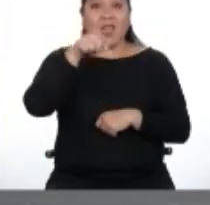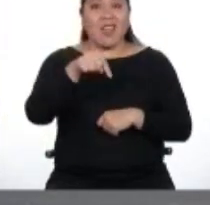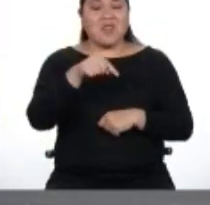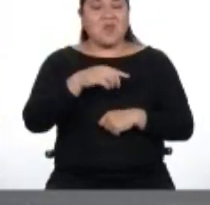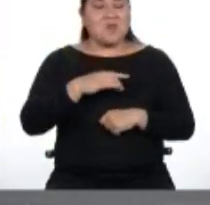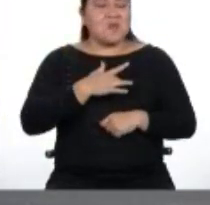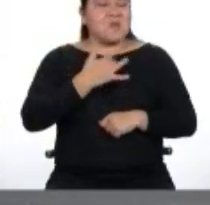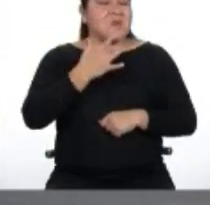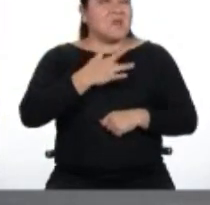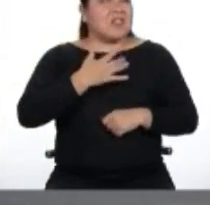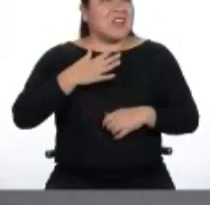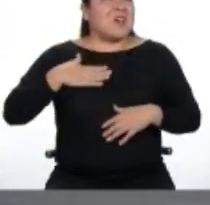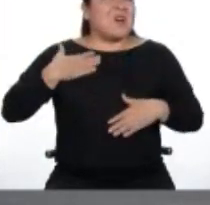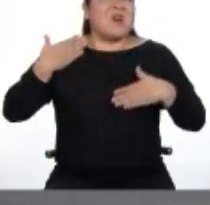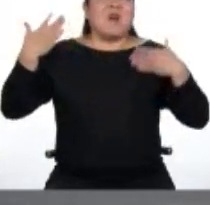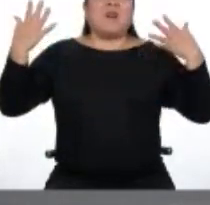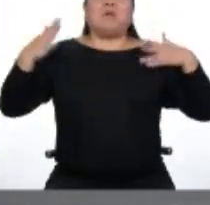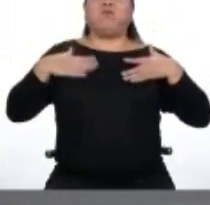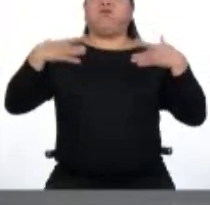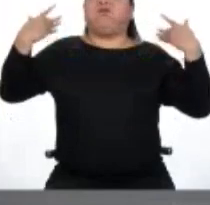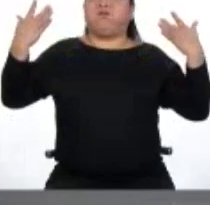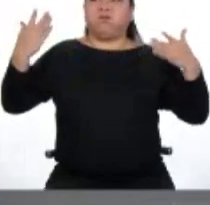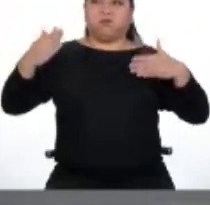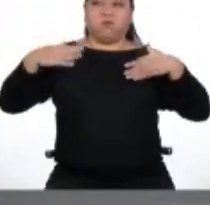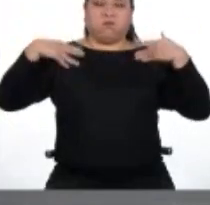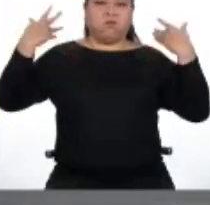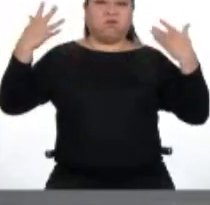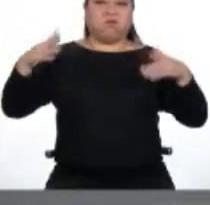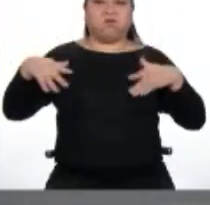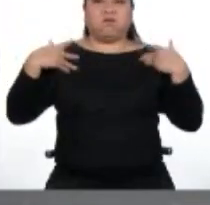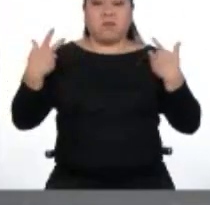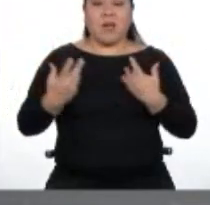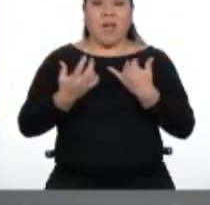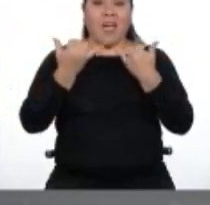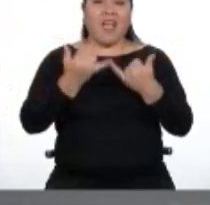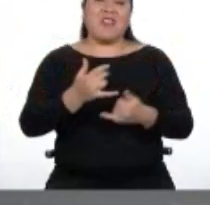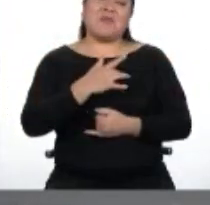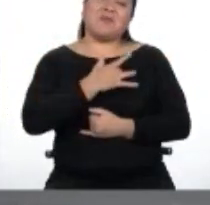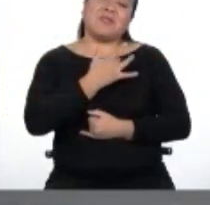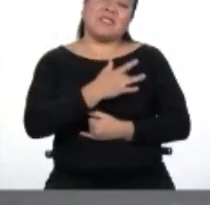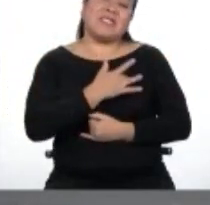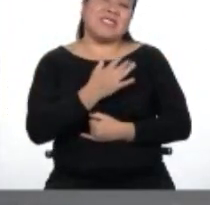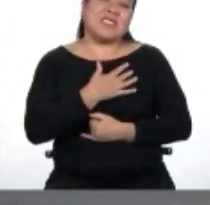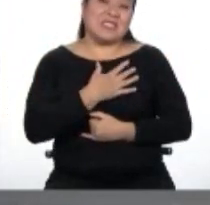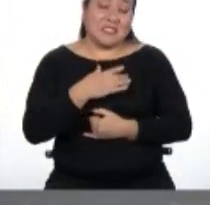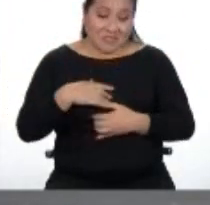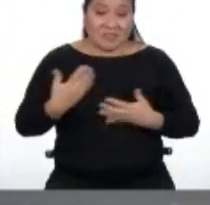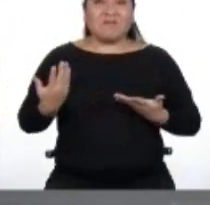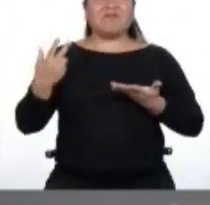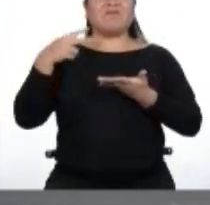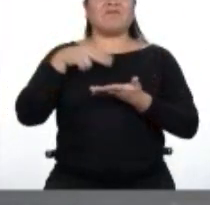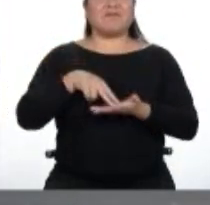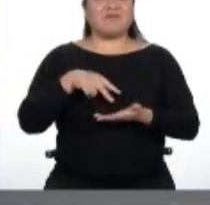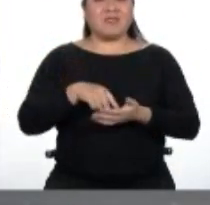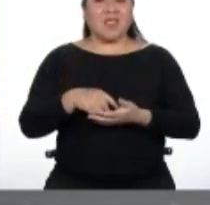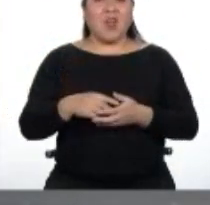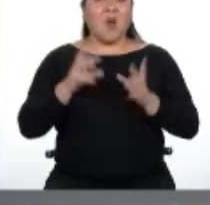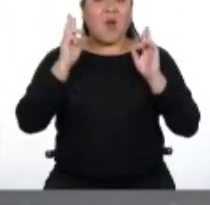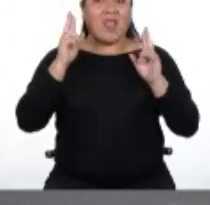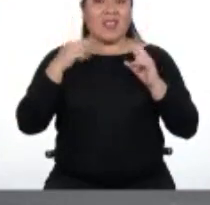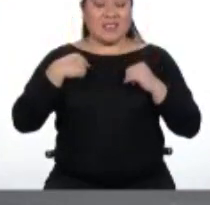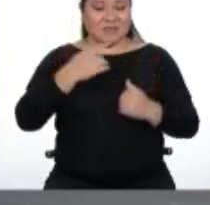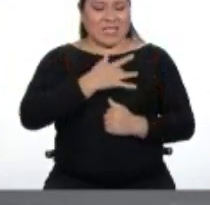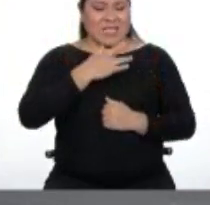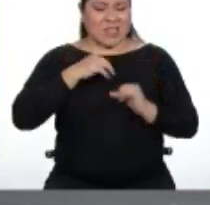producido una felicidad inmensa y ahora me siento muy entusiasmado y espero quedarme con esta